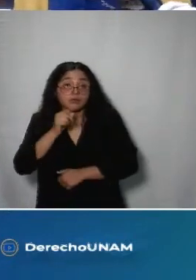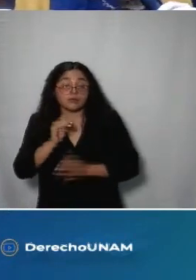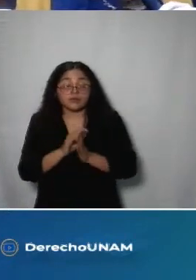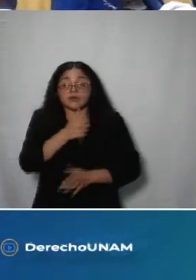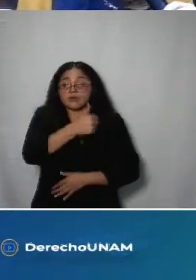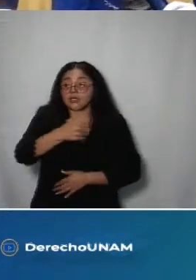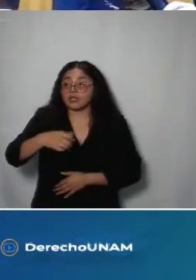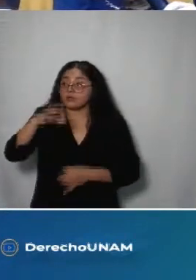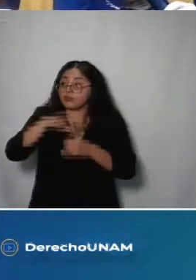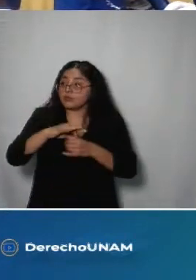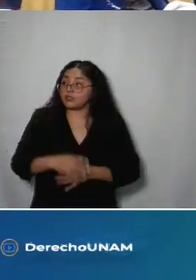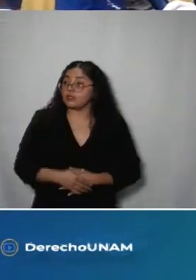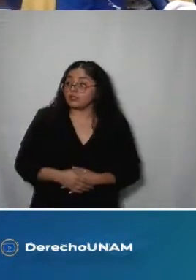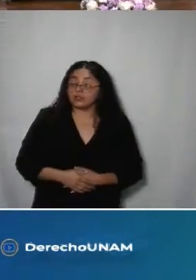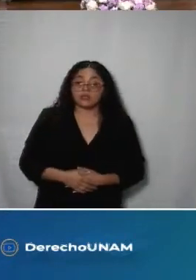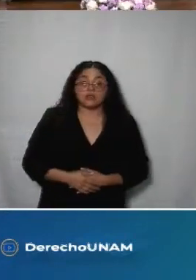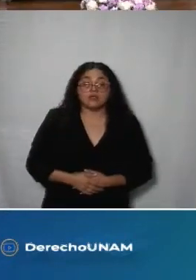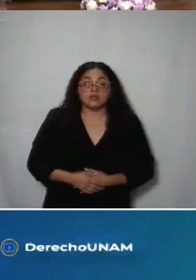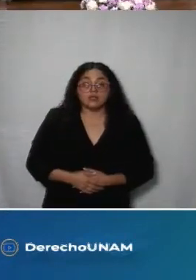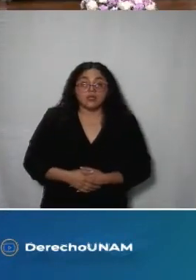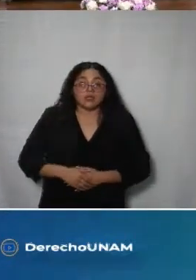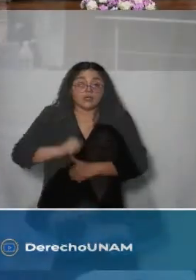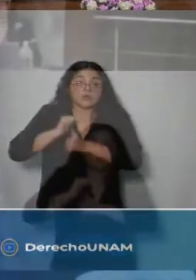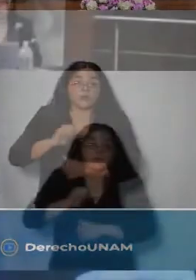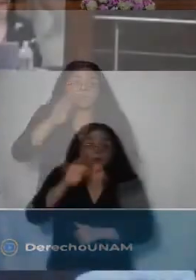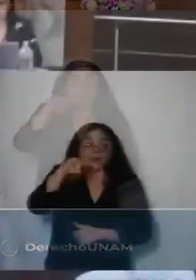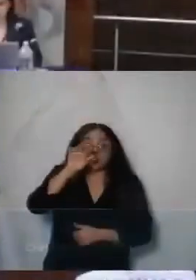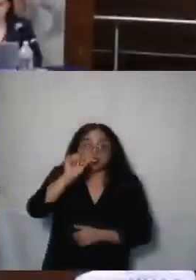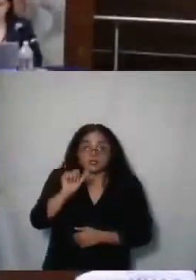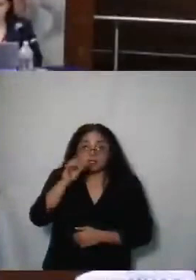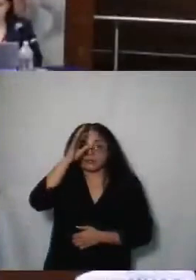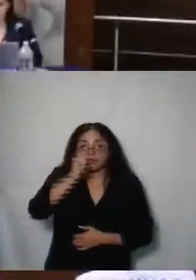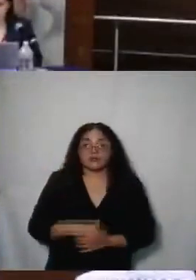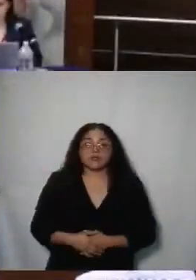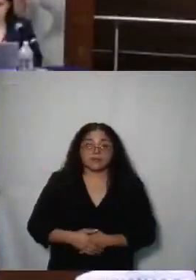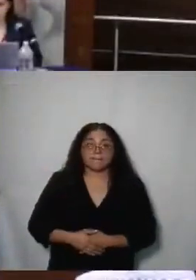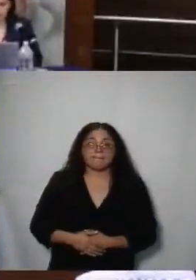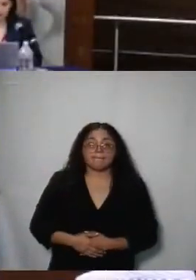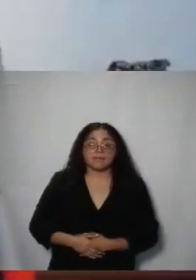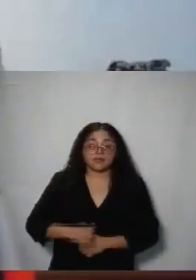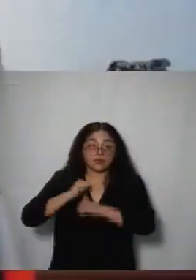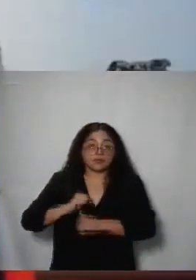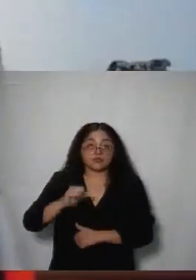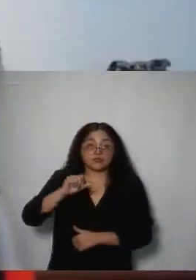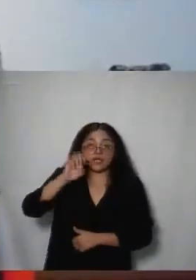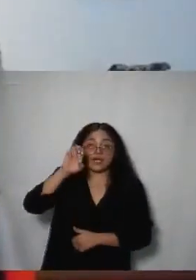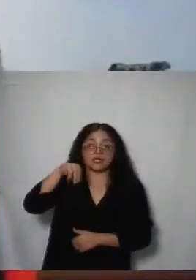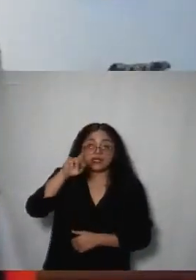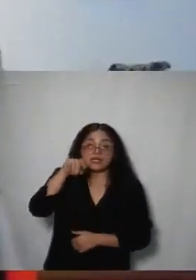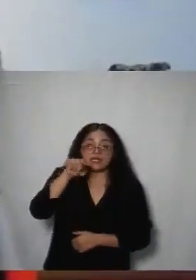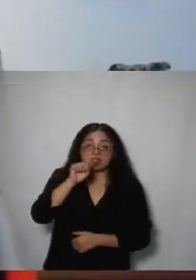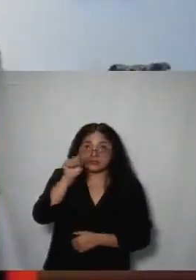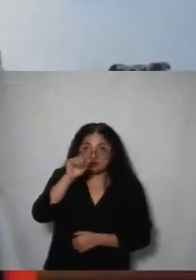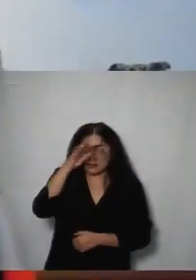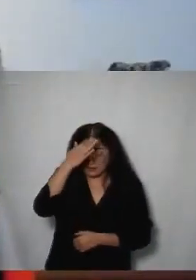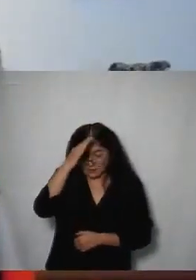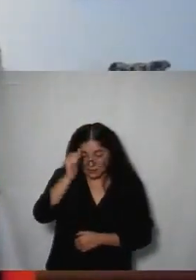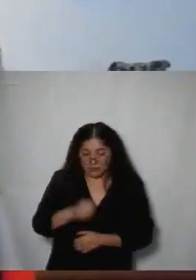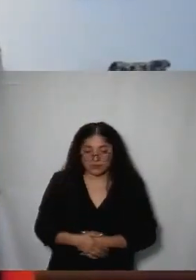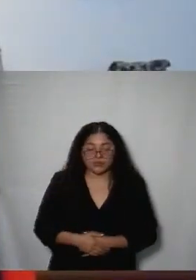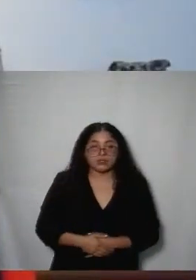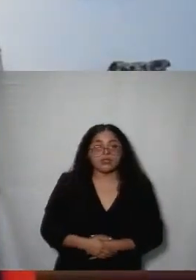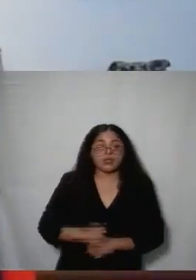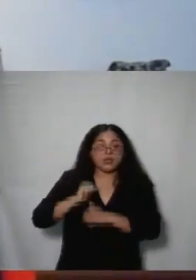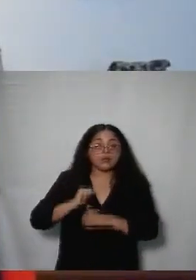y comisionados les solicito expresar el sentido de su voto comisionado bonilla a favor comisionada enriquez a favor